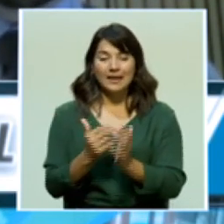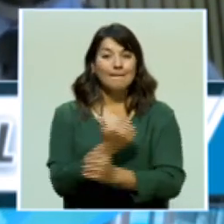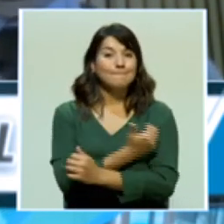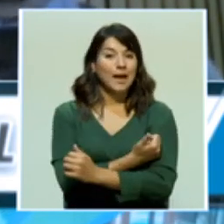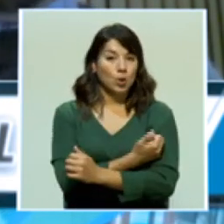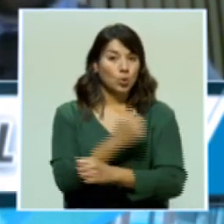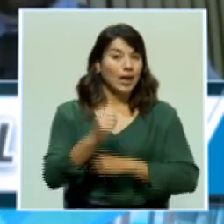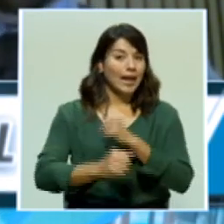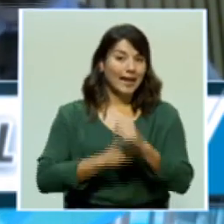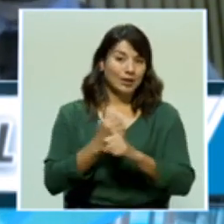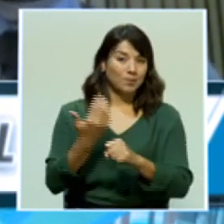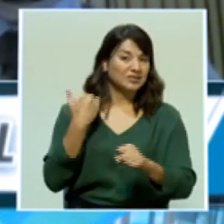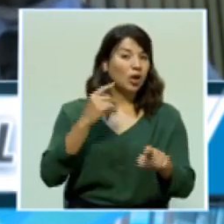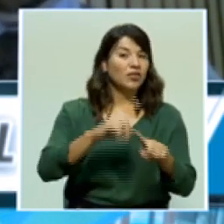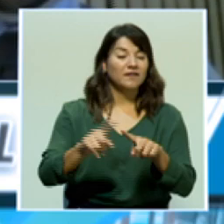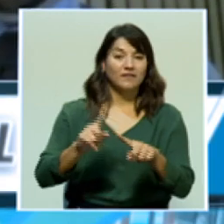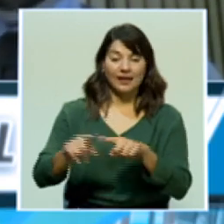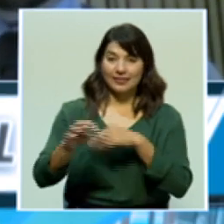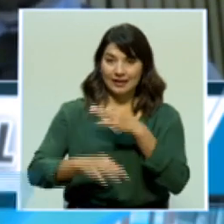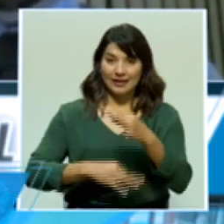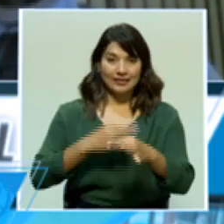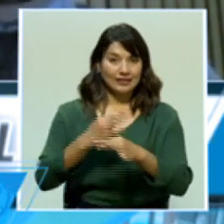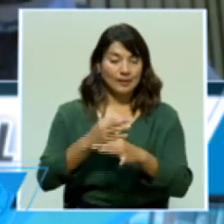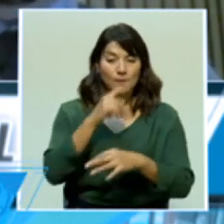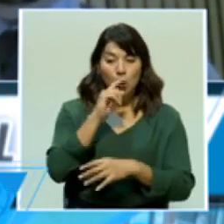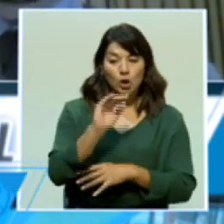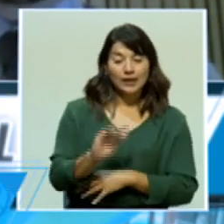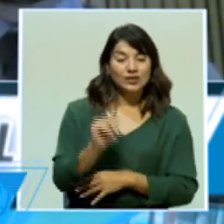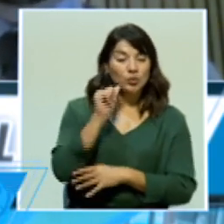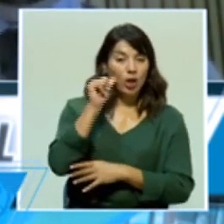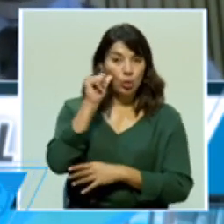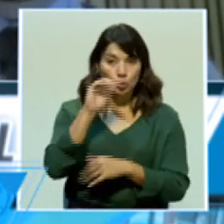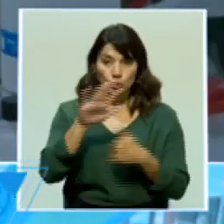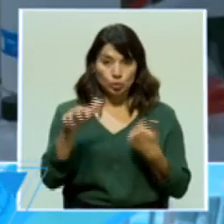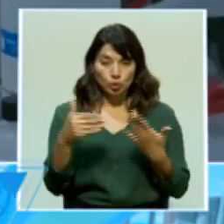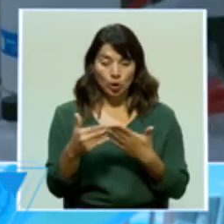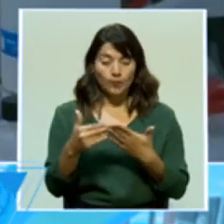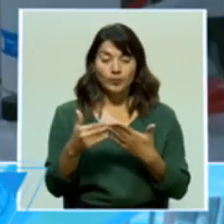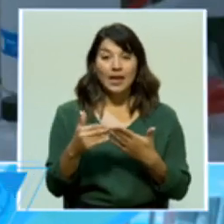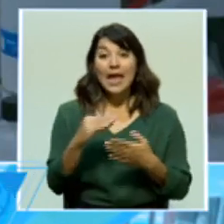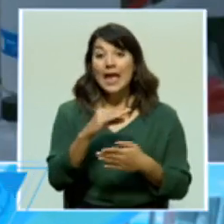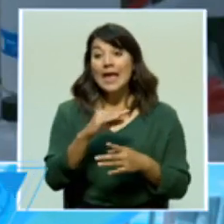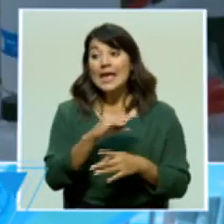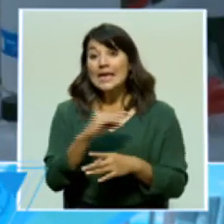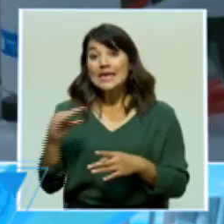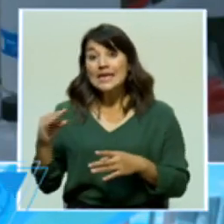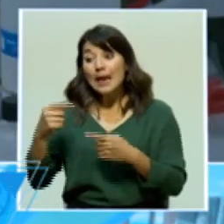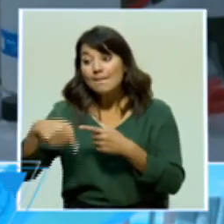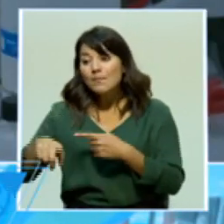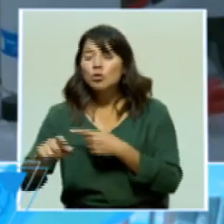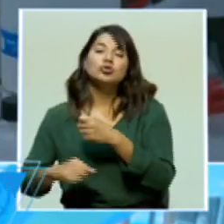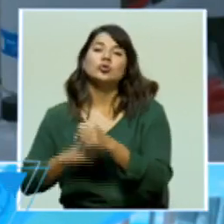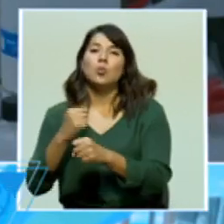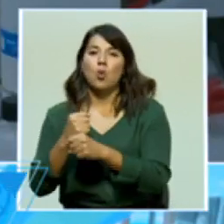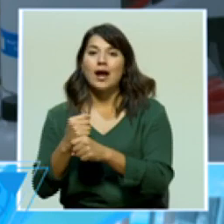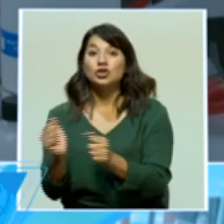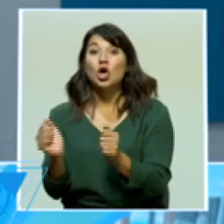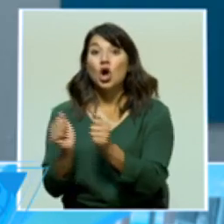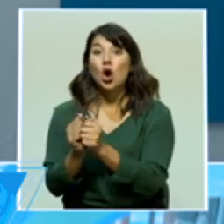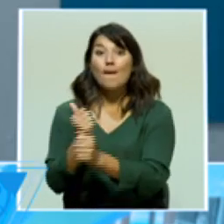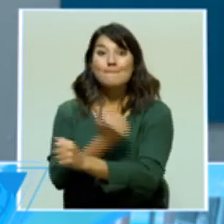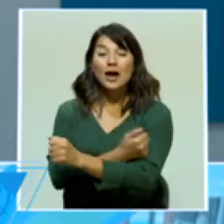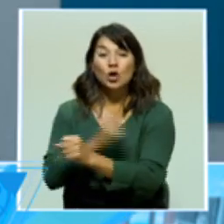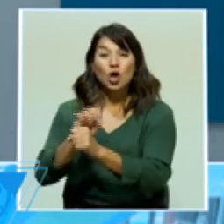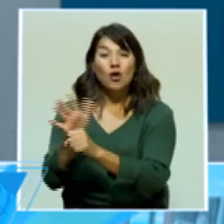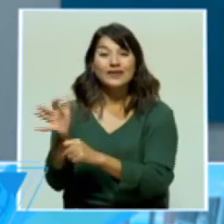de todas las vacunas, niños, adultos y todas las demás, y en este próximo año estaríamos vacunando prácticamente